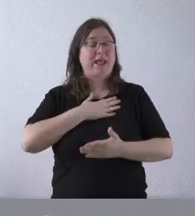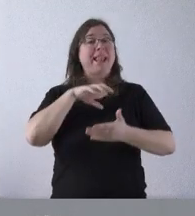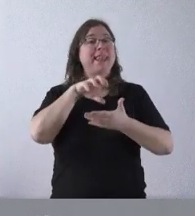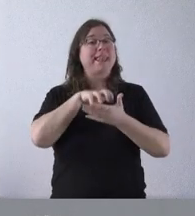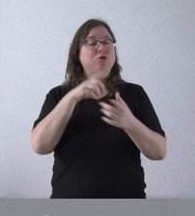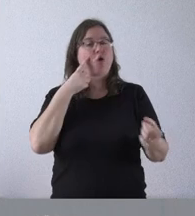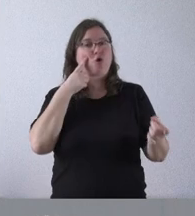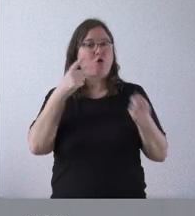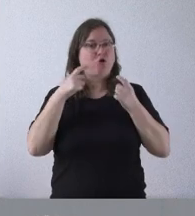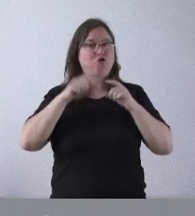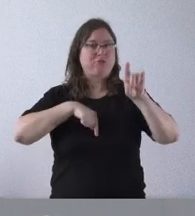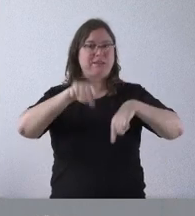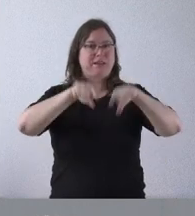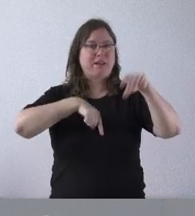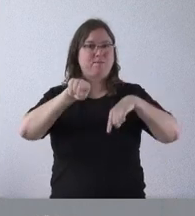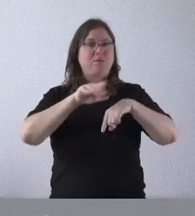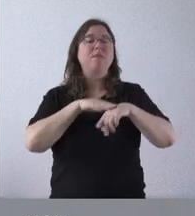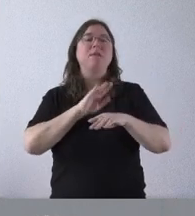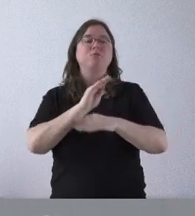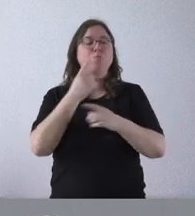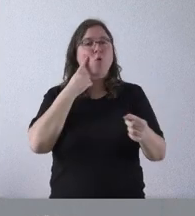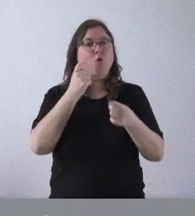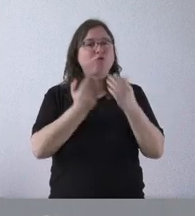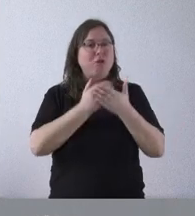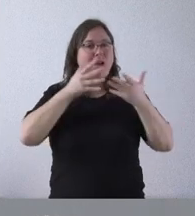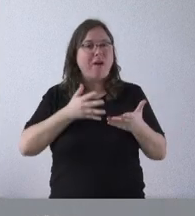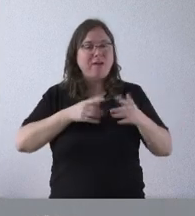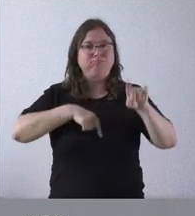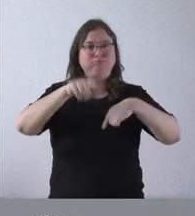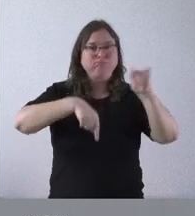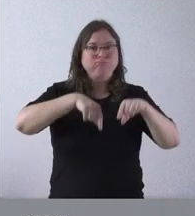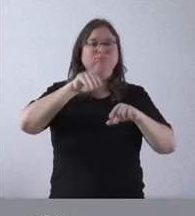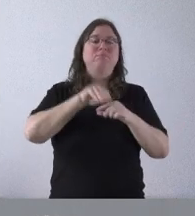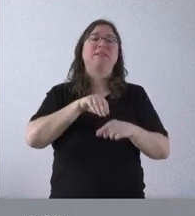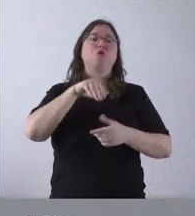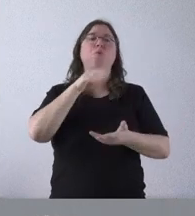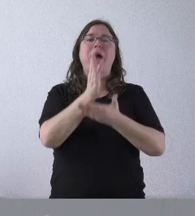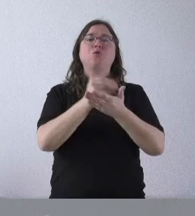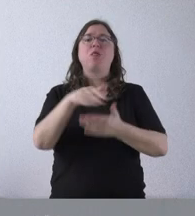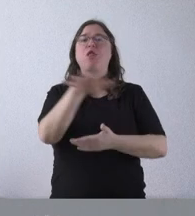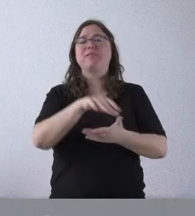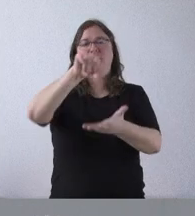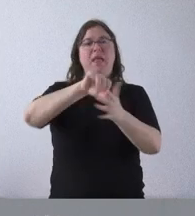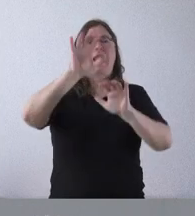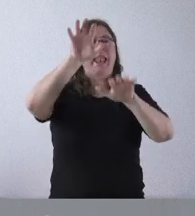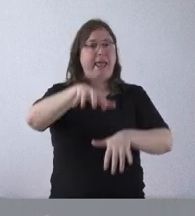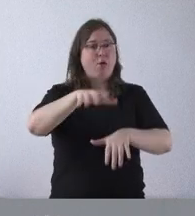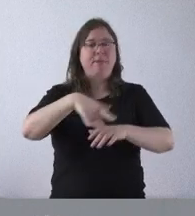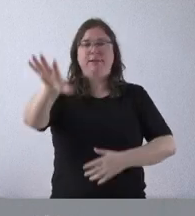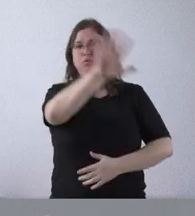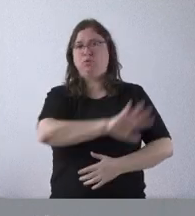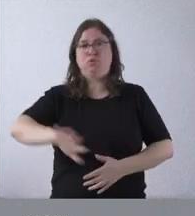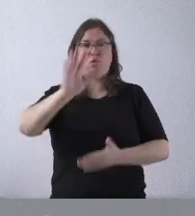control de transporte que servirá para supervisar en tiempo real los medios de transporte de competencia autonómica y, como les digo, se va a ubicar en León para el conjunto de la comunidad